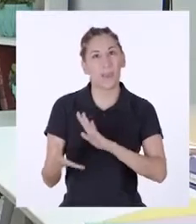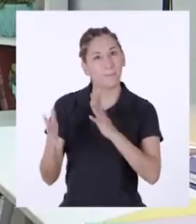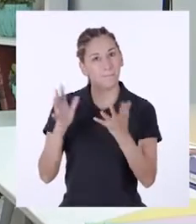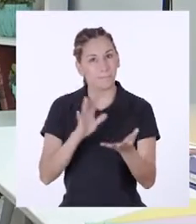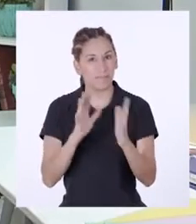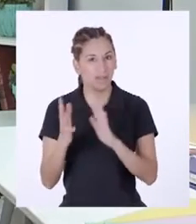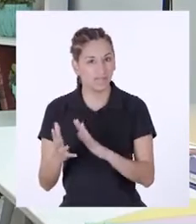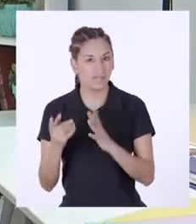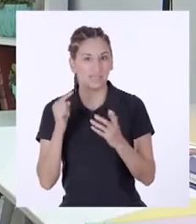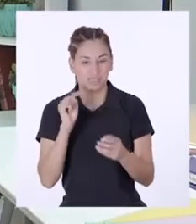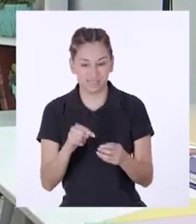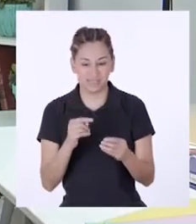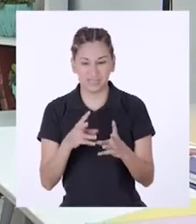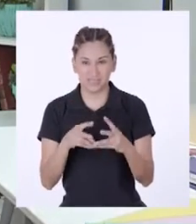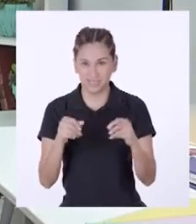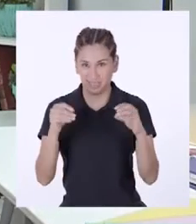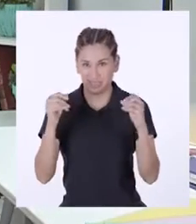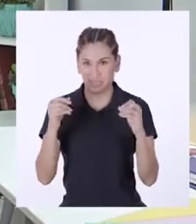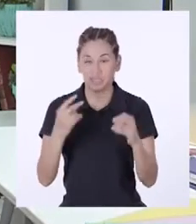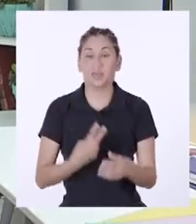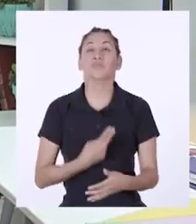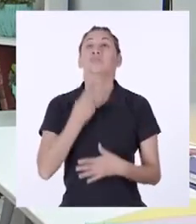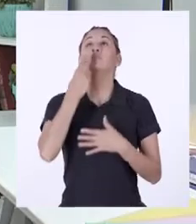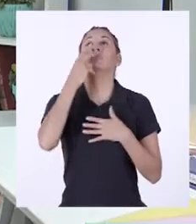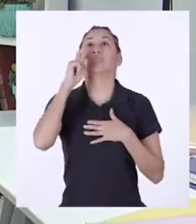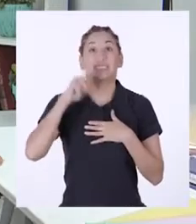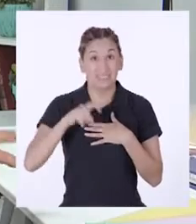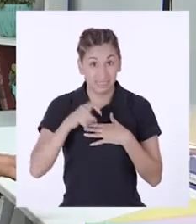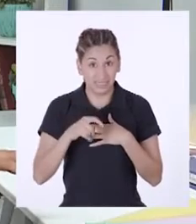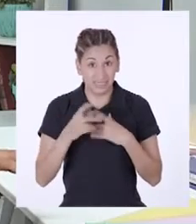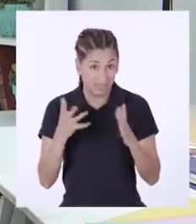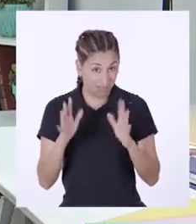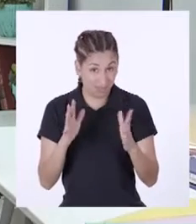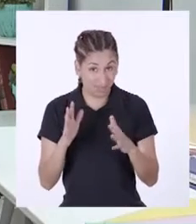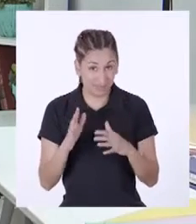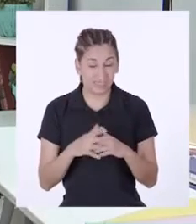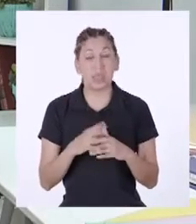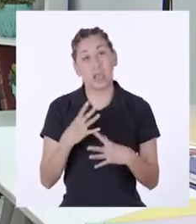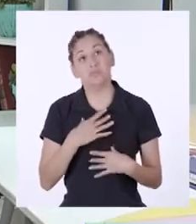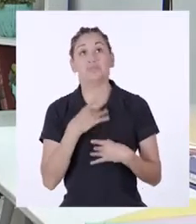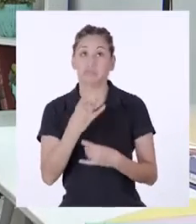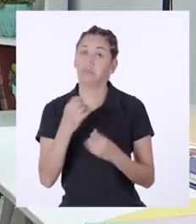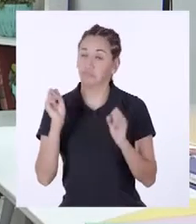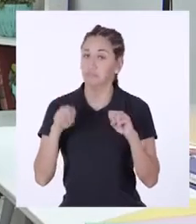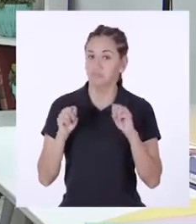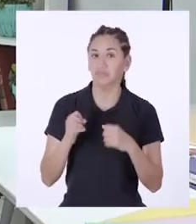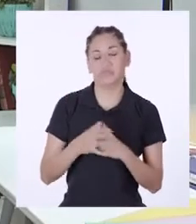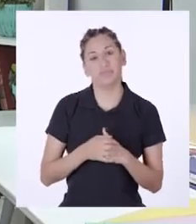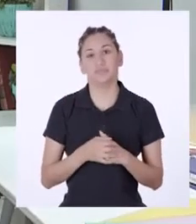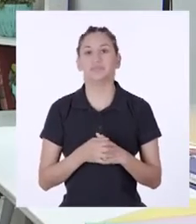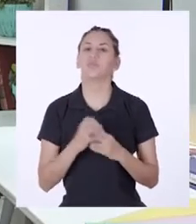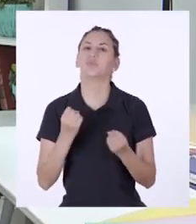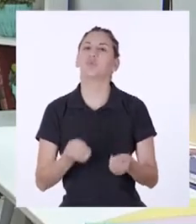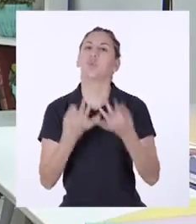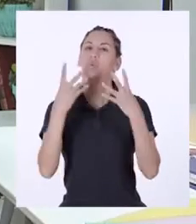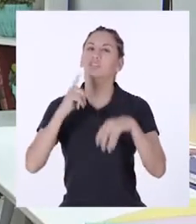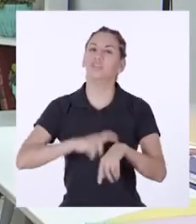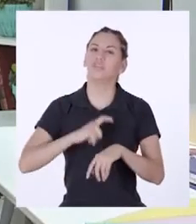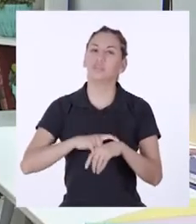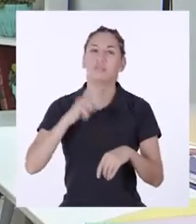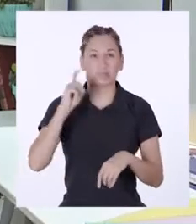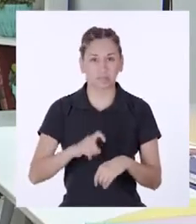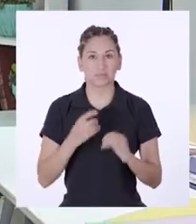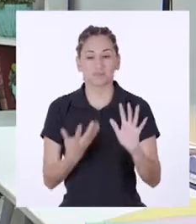como si dejásemos que el compostaje respire, se podría decir. Muy interesante. ¿Y cada cuánto tiempo